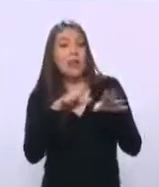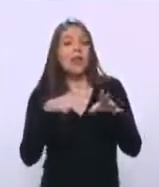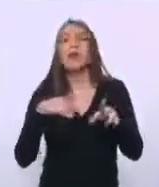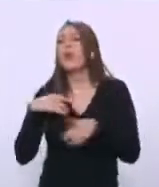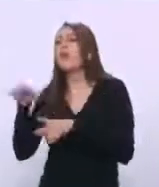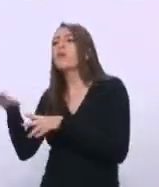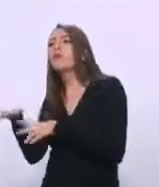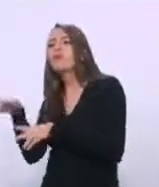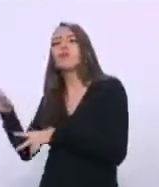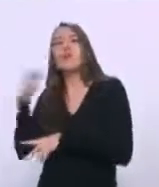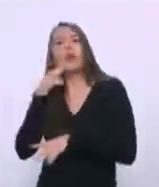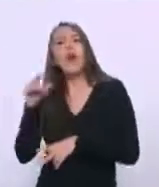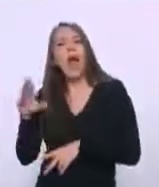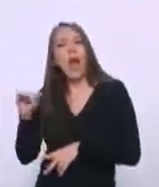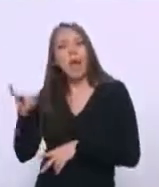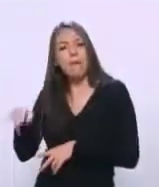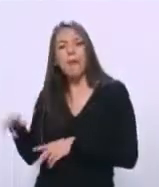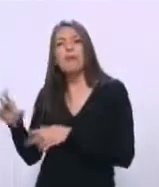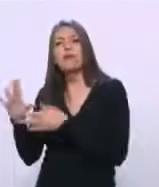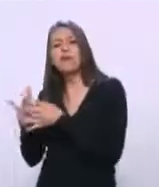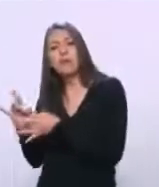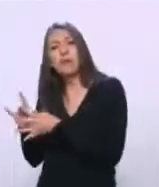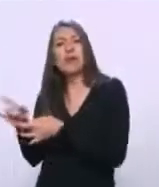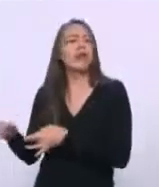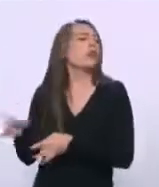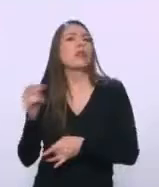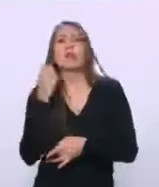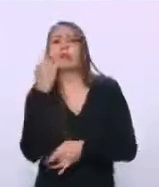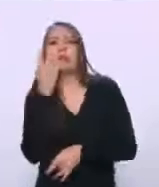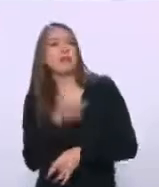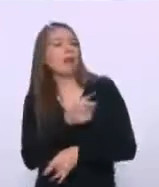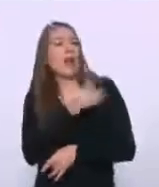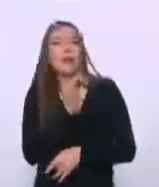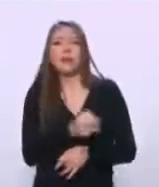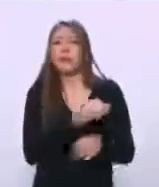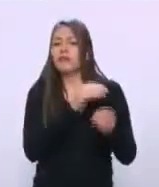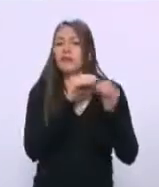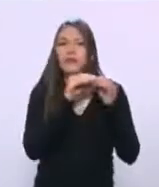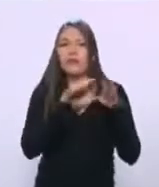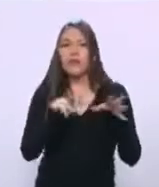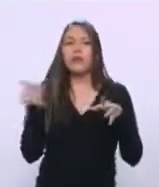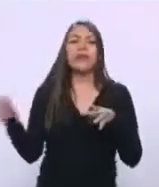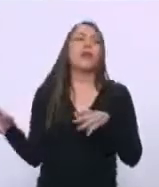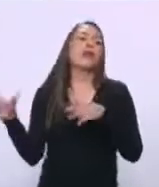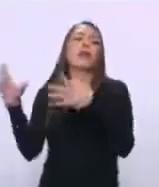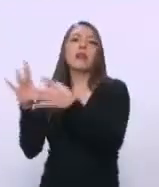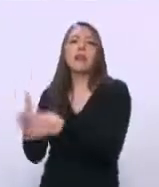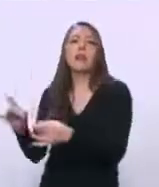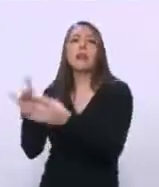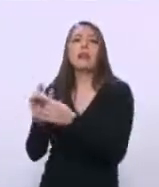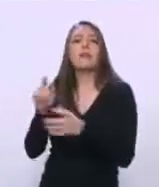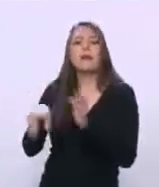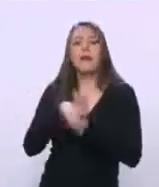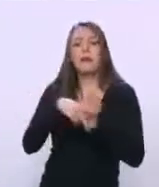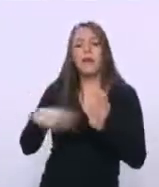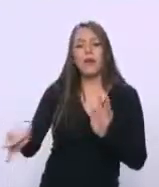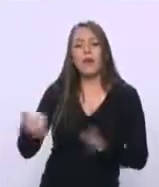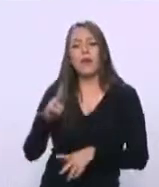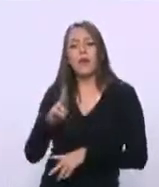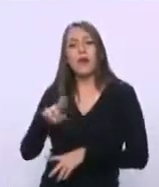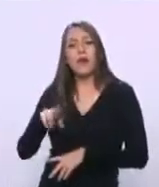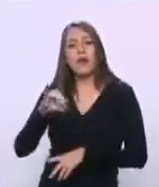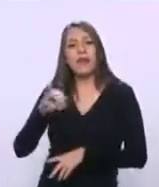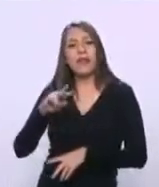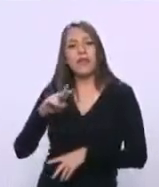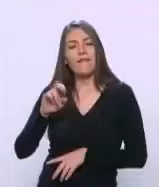quería que se publicara, fue y habló con el dueño en aquel entonces, escribía yo para el periódico El Universal, habló con el dueño